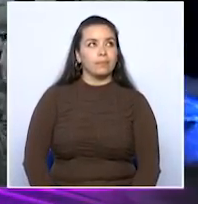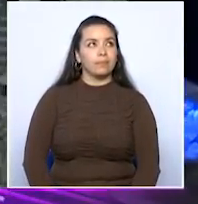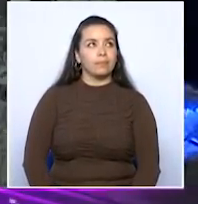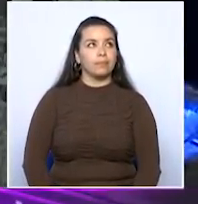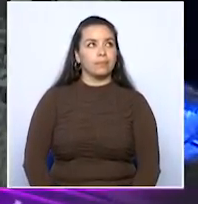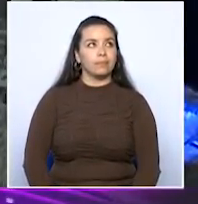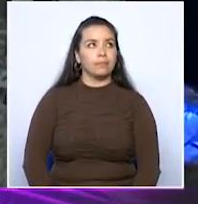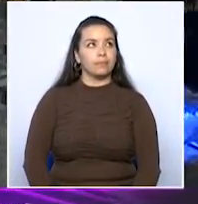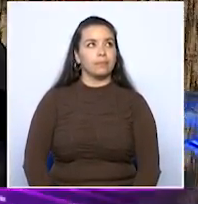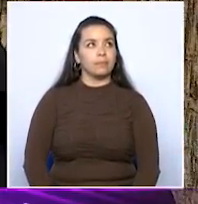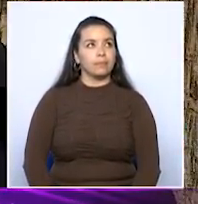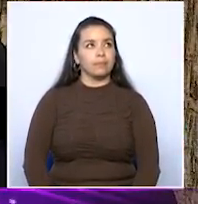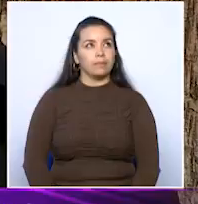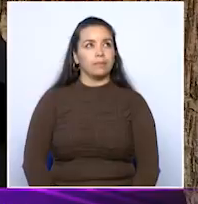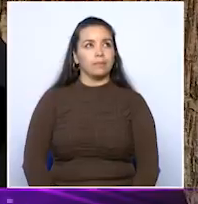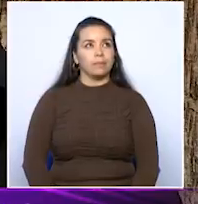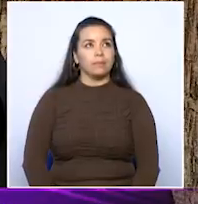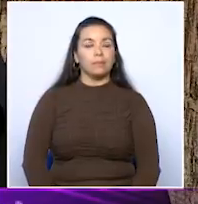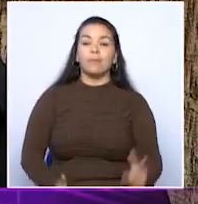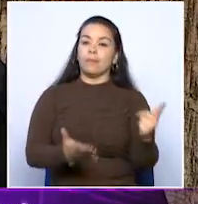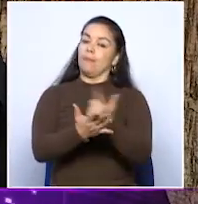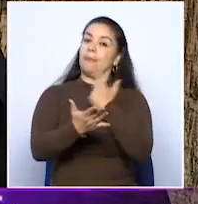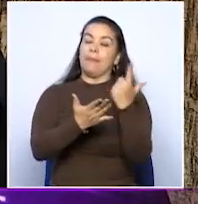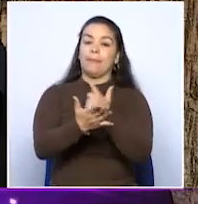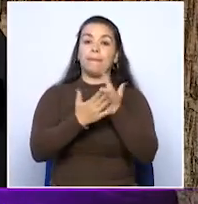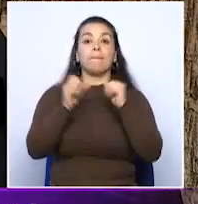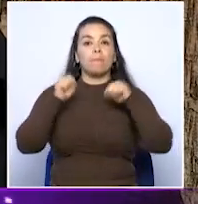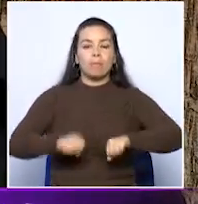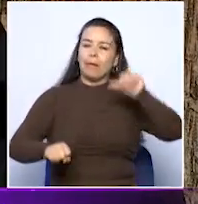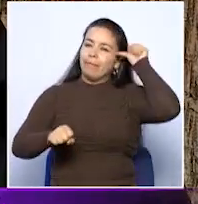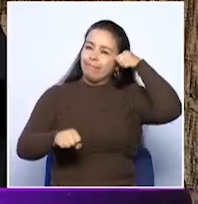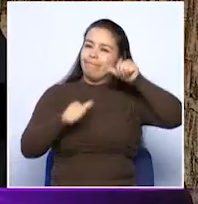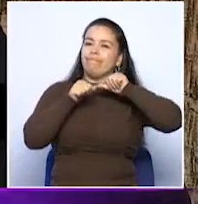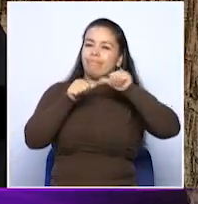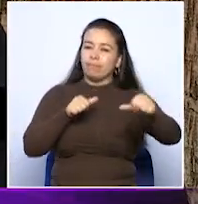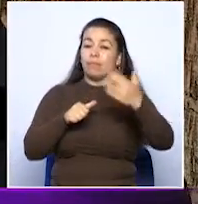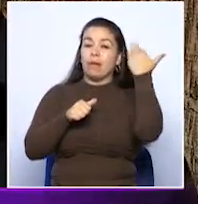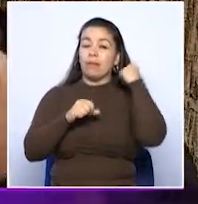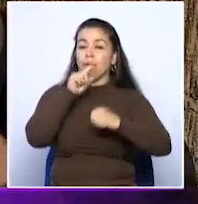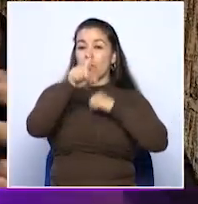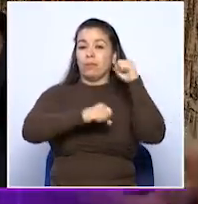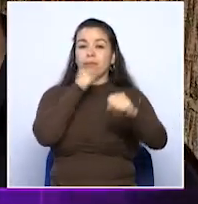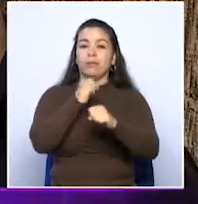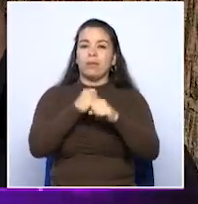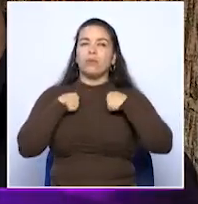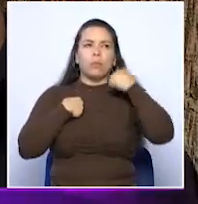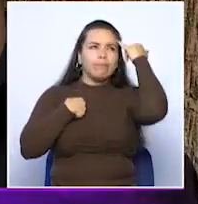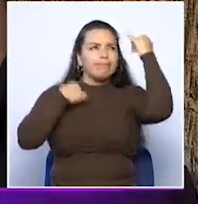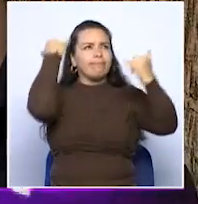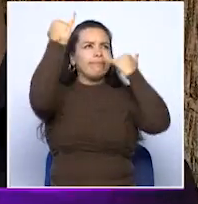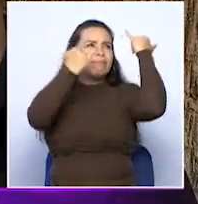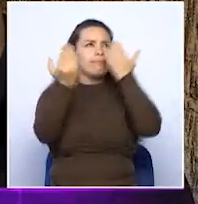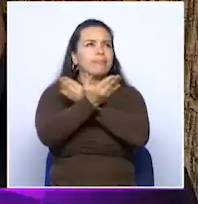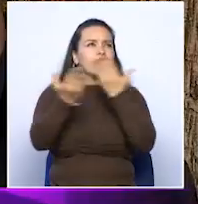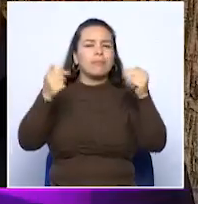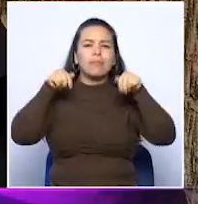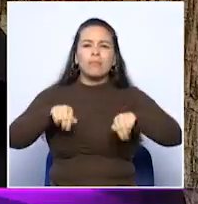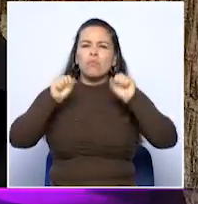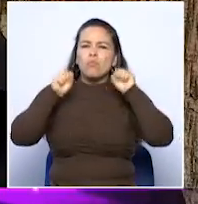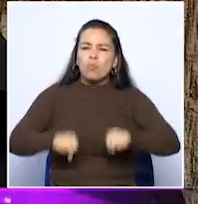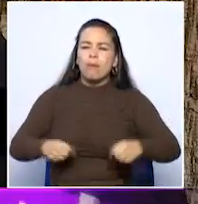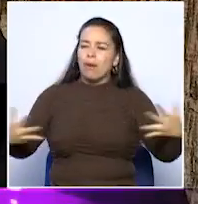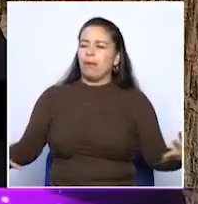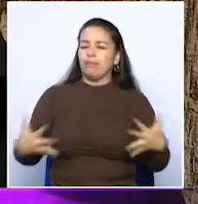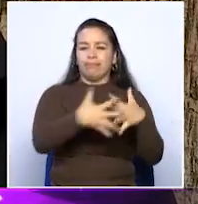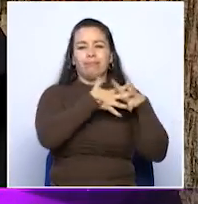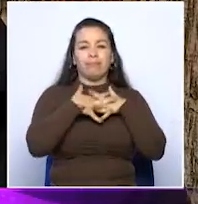La literatura siempre puede dejar una huella, entonces hace 11 años que tuvo esta idea de mezclarlos justamente para tener